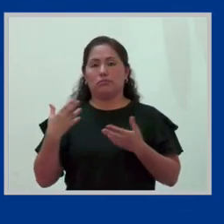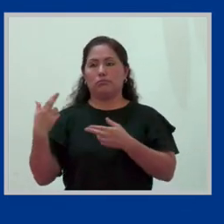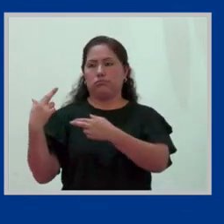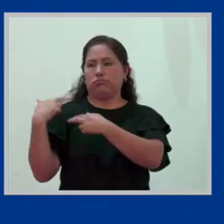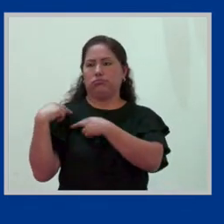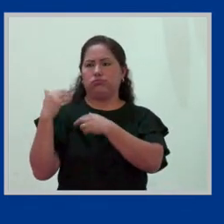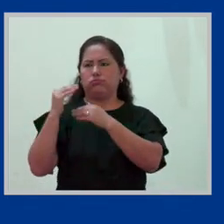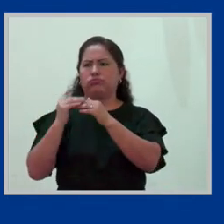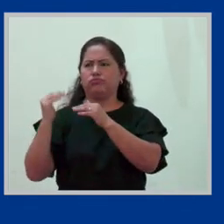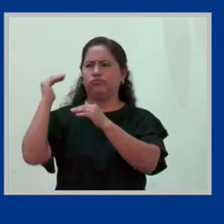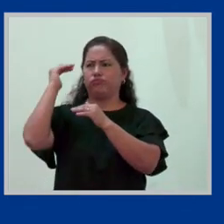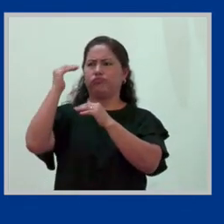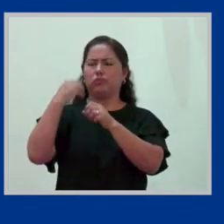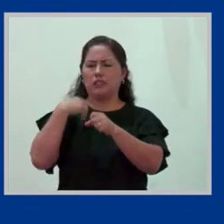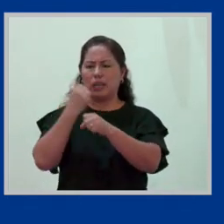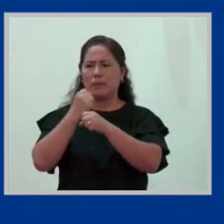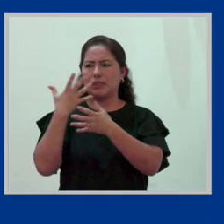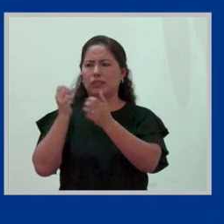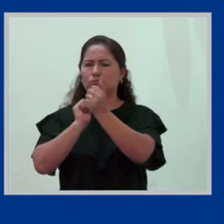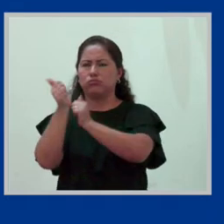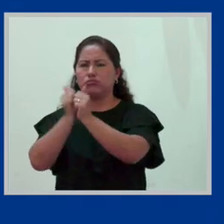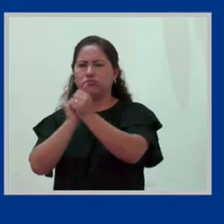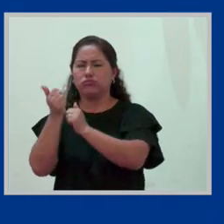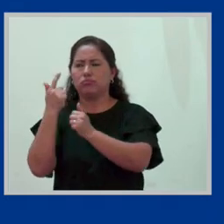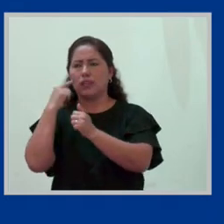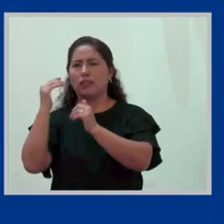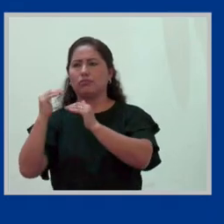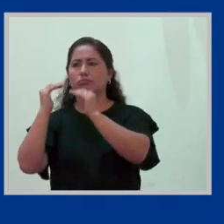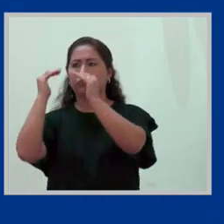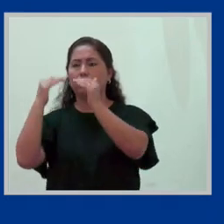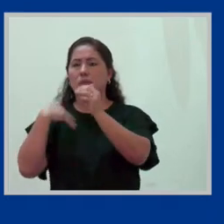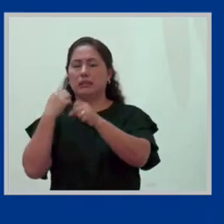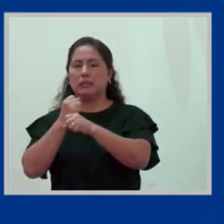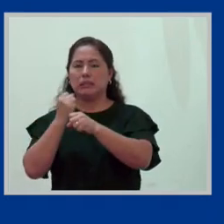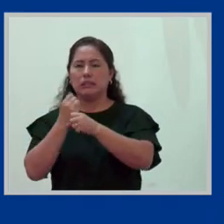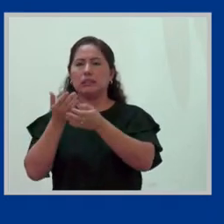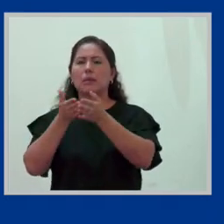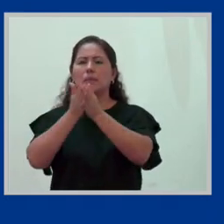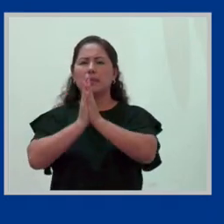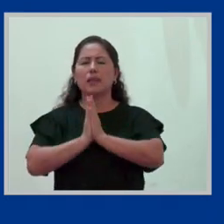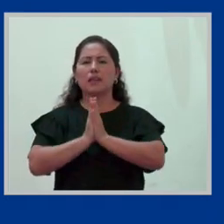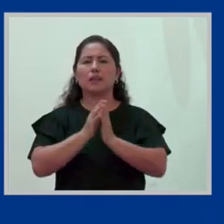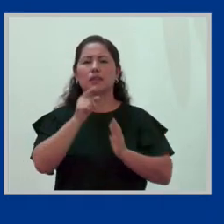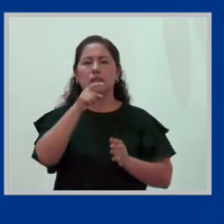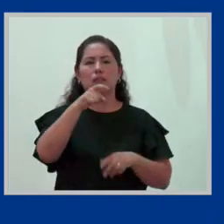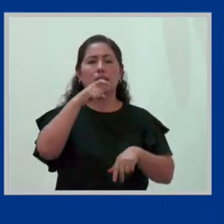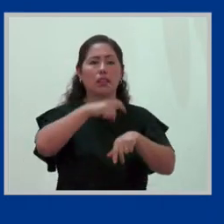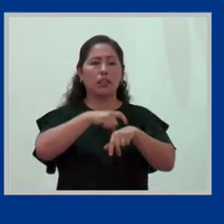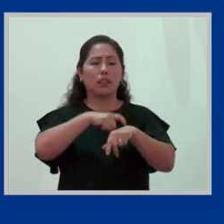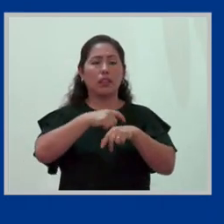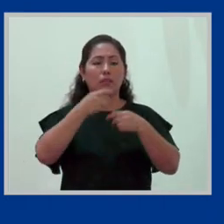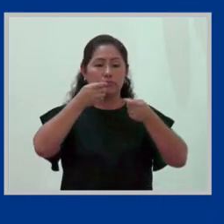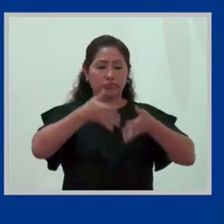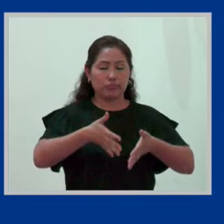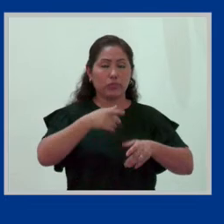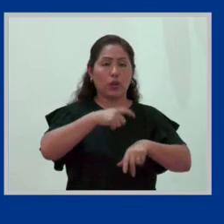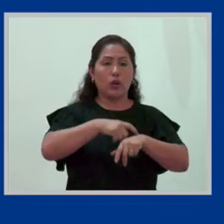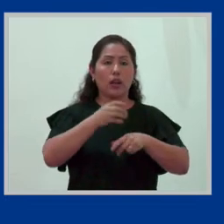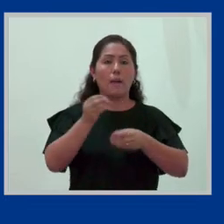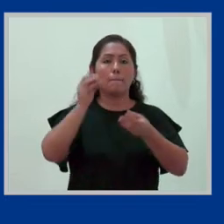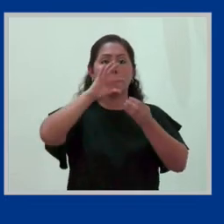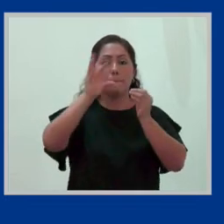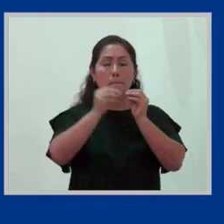participar en un concurso para ascenso, están pidiendo de que se generen horas extras para